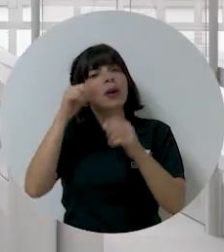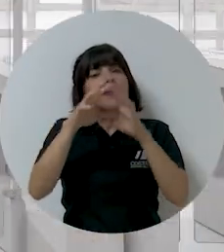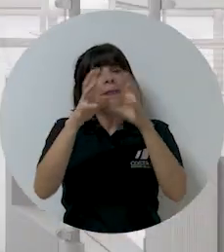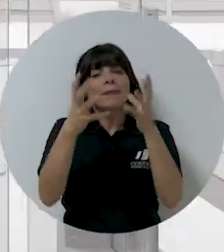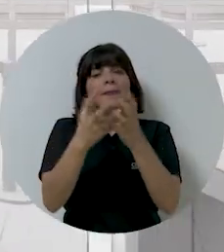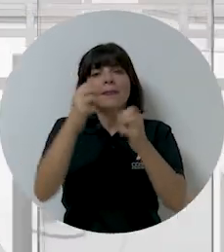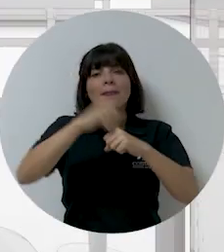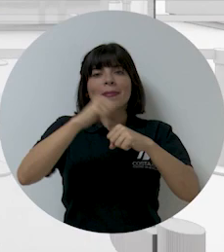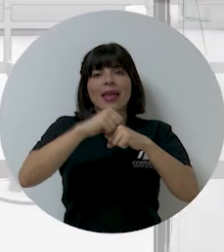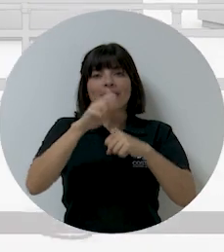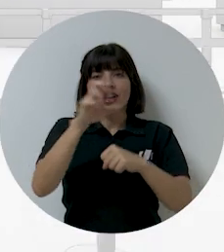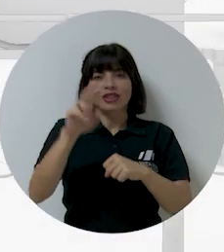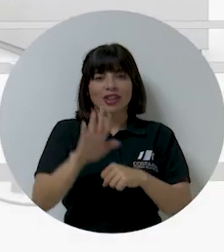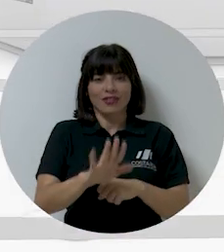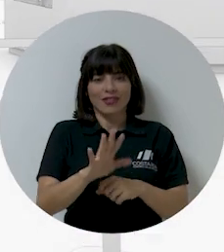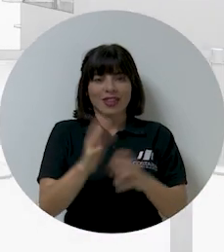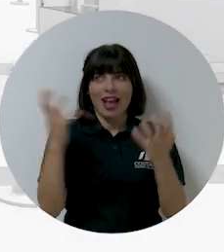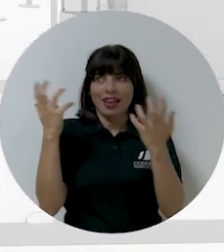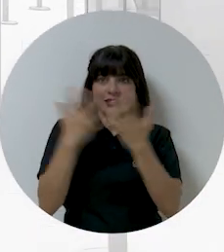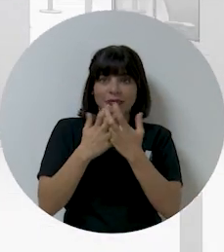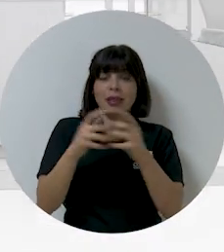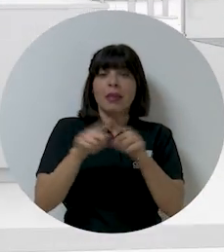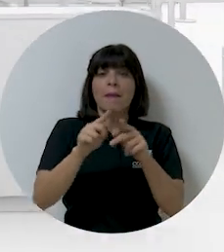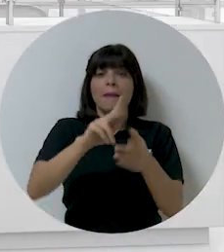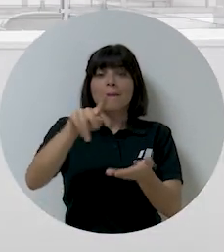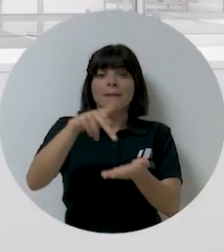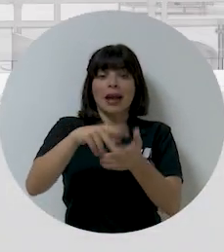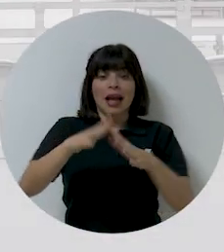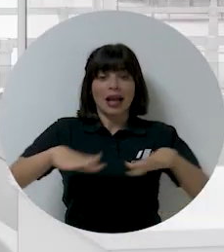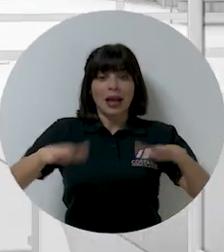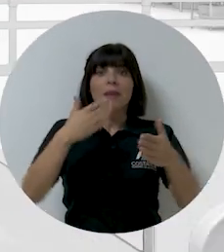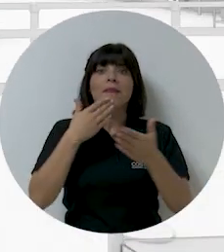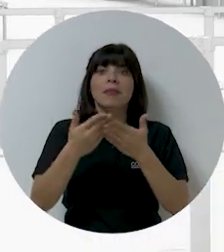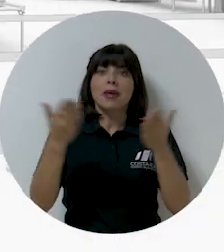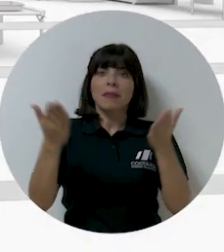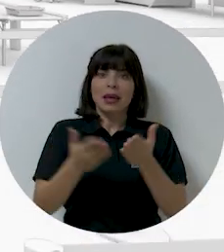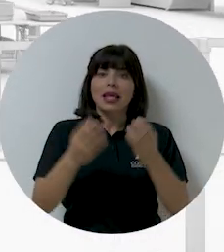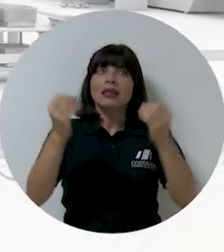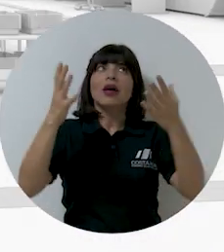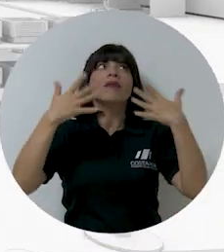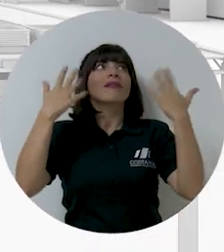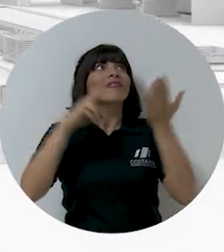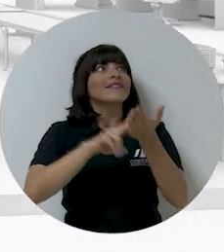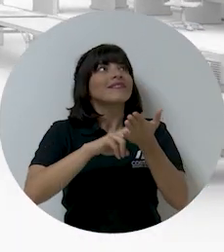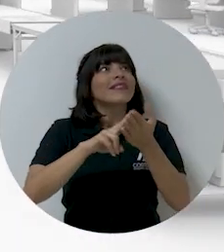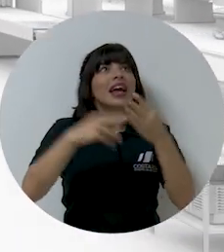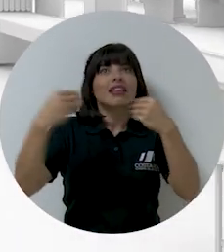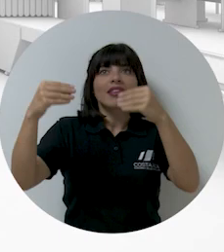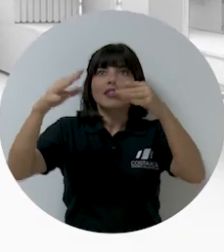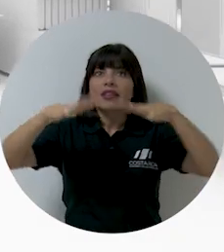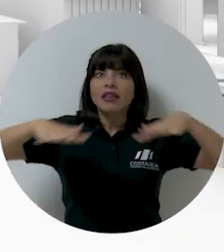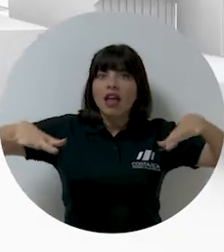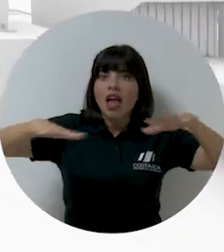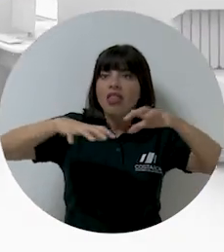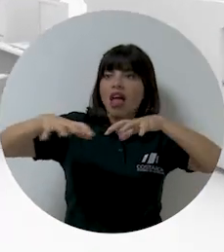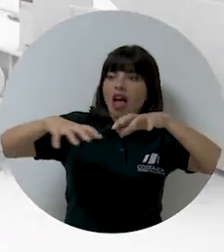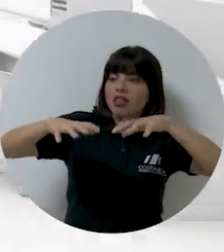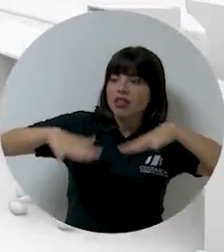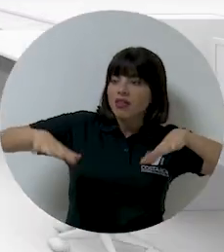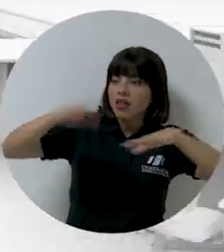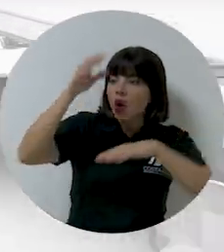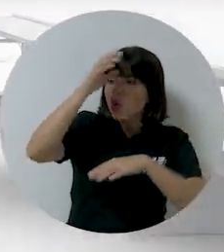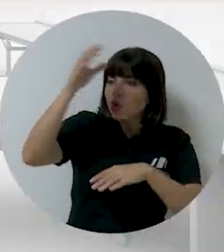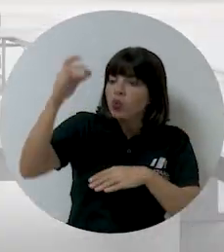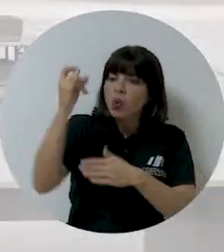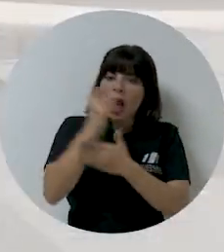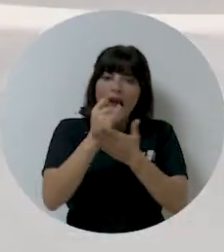de piedra que adornan Costa Rica. Una plaza de bienvenida conecta hacia el exterior, con áreas verdes y comerciales, espacios para actividades